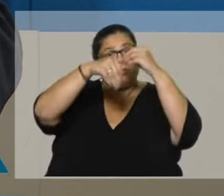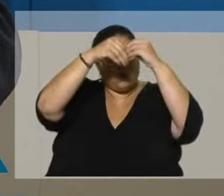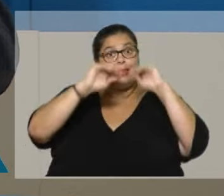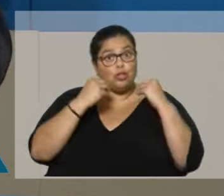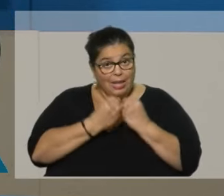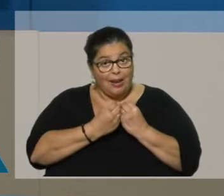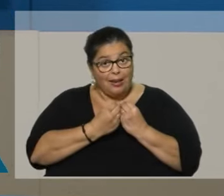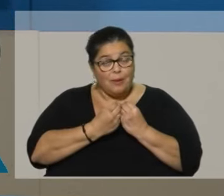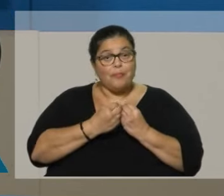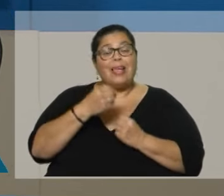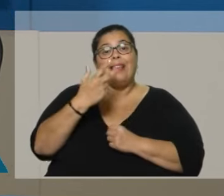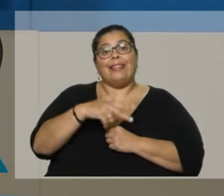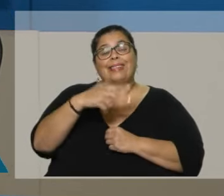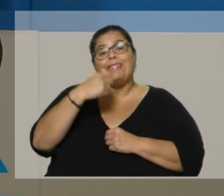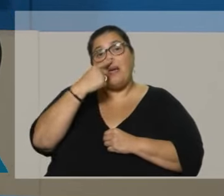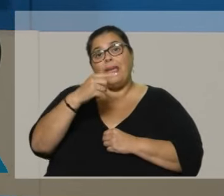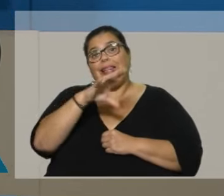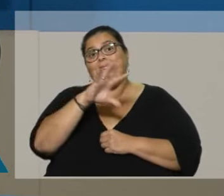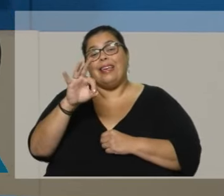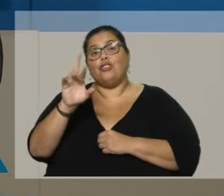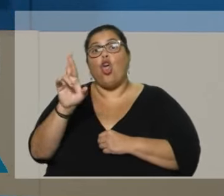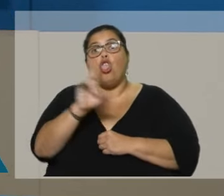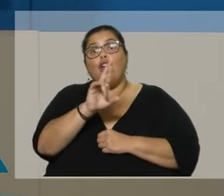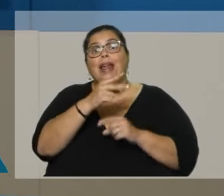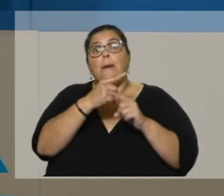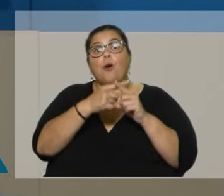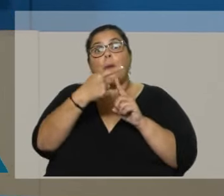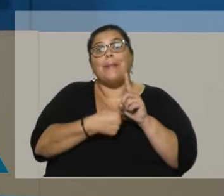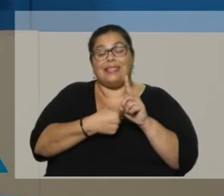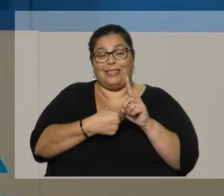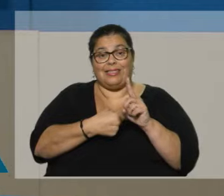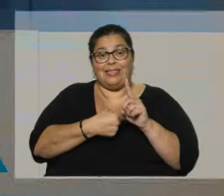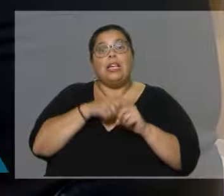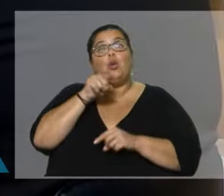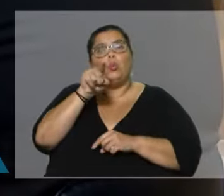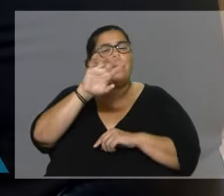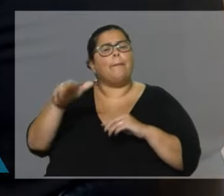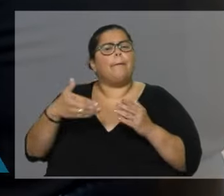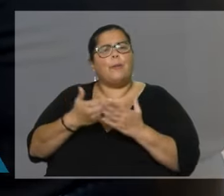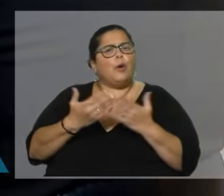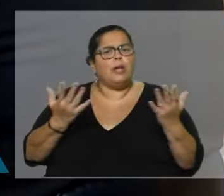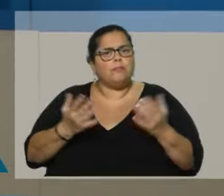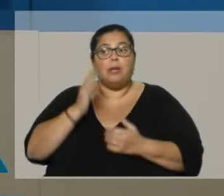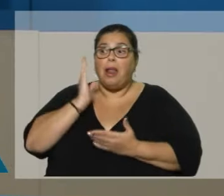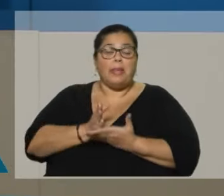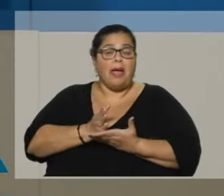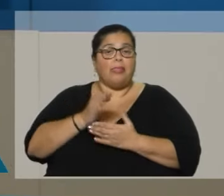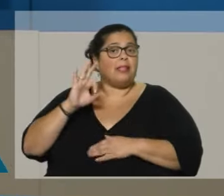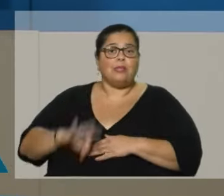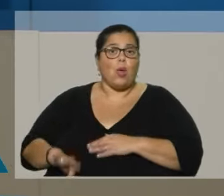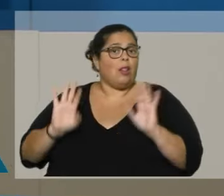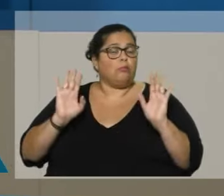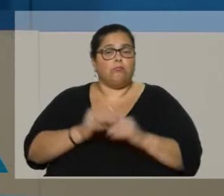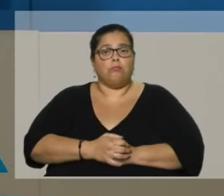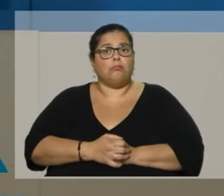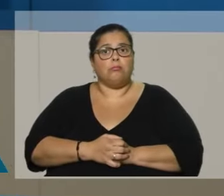unos 13.500 dólares al mes. ¿Y ustedes qué proponen? ¿Que gane cuánto un legislador? Y nosotros proponemos la mitad del sueldo. La